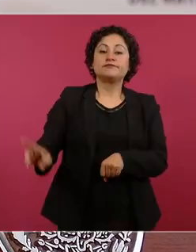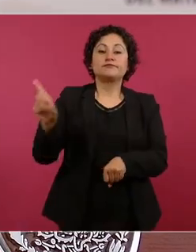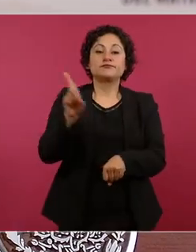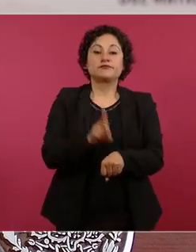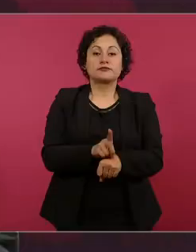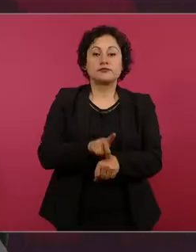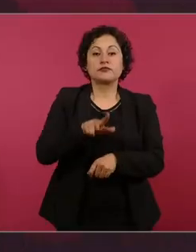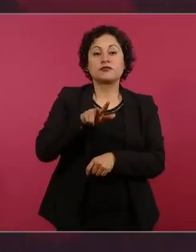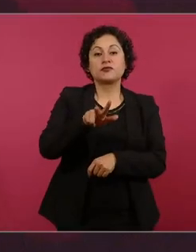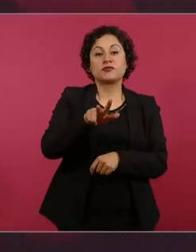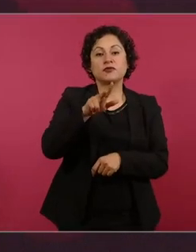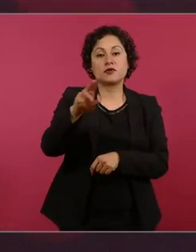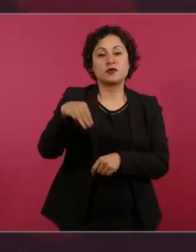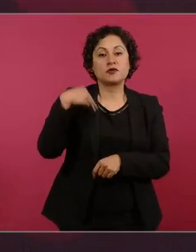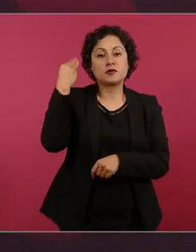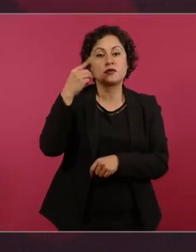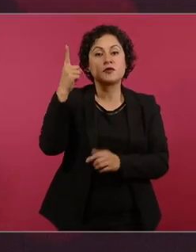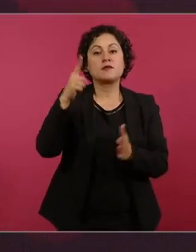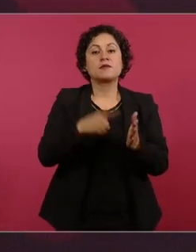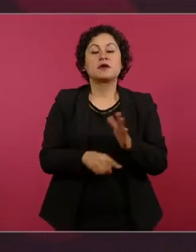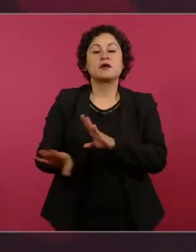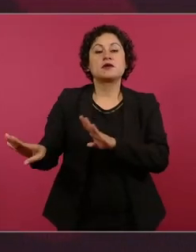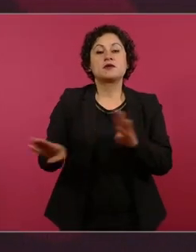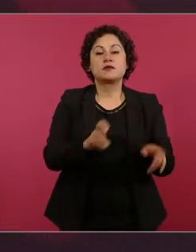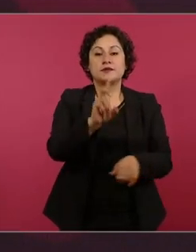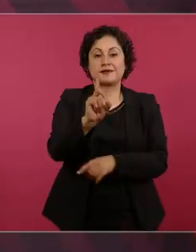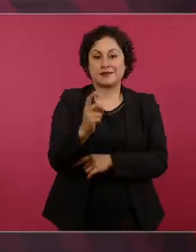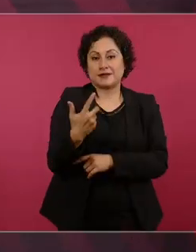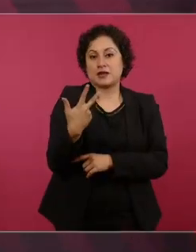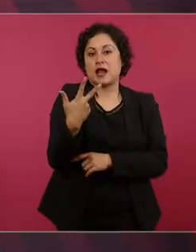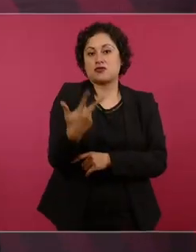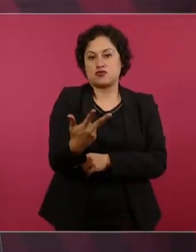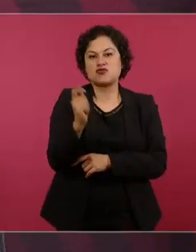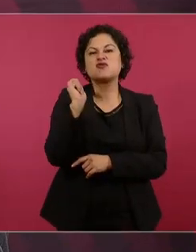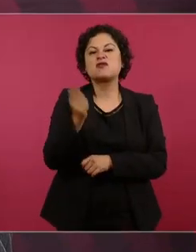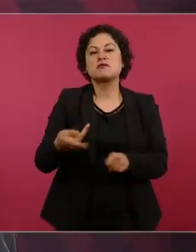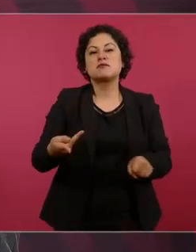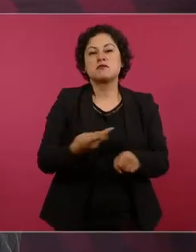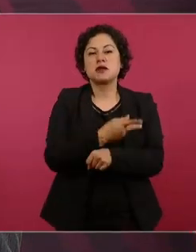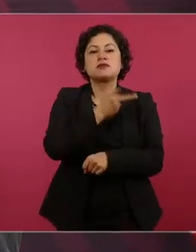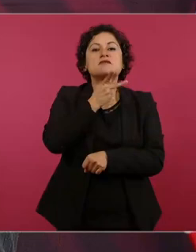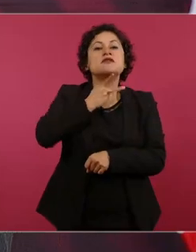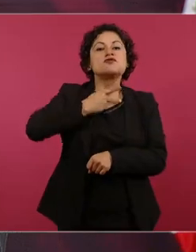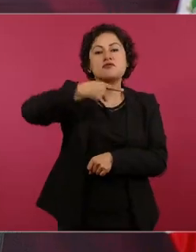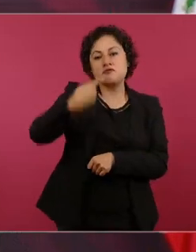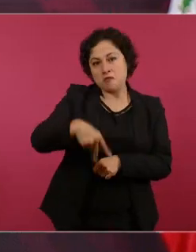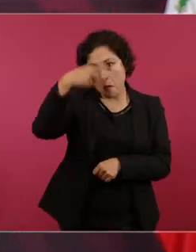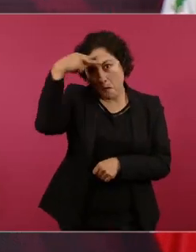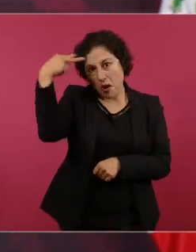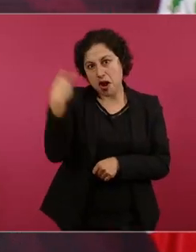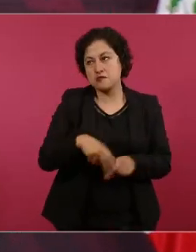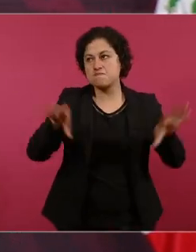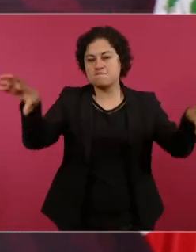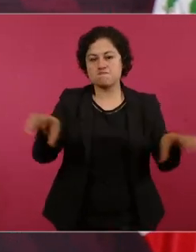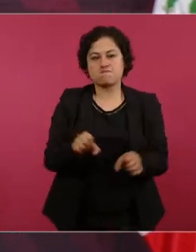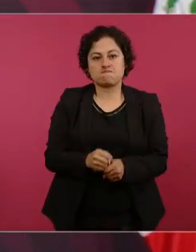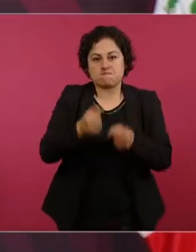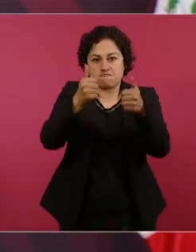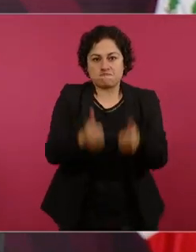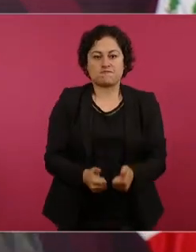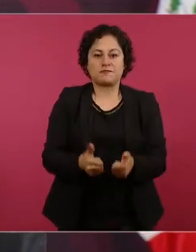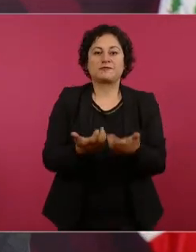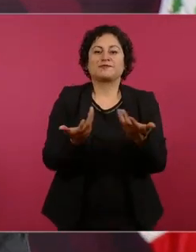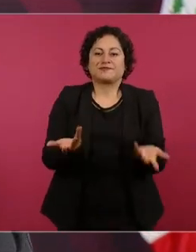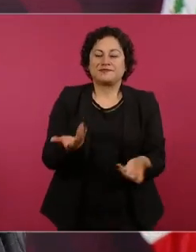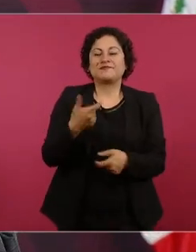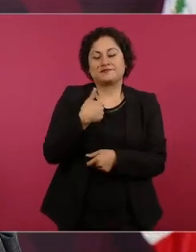1938 que se expropia el petróleo entonces les propongo ya sé que